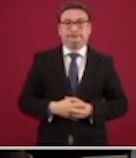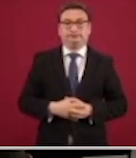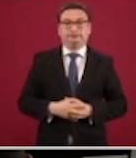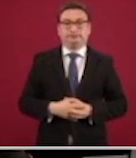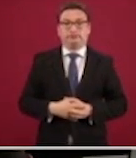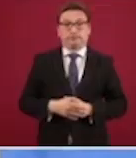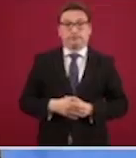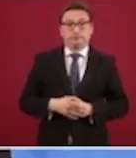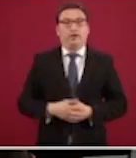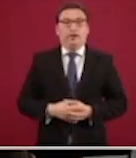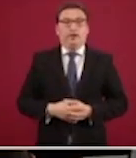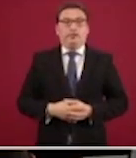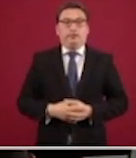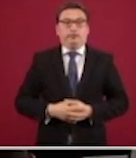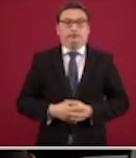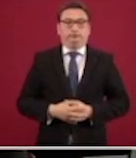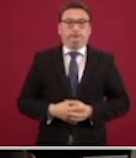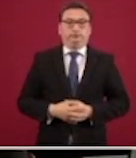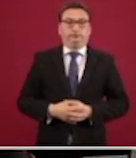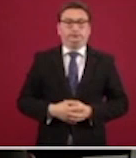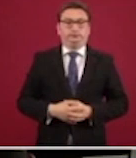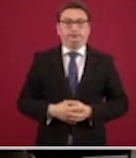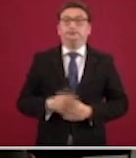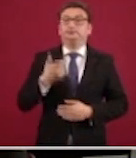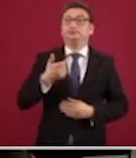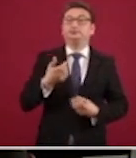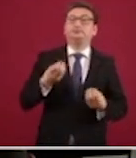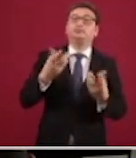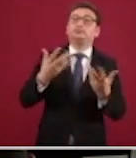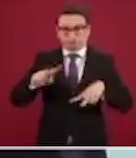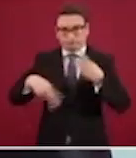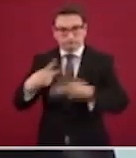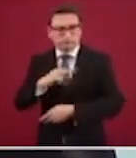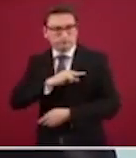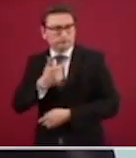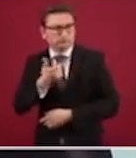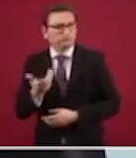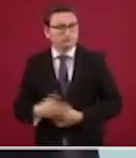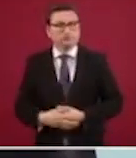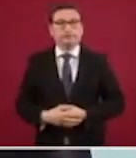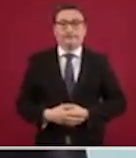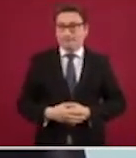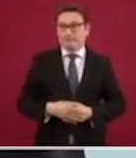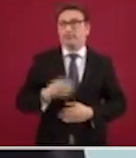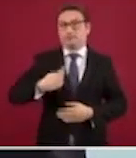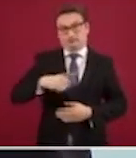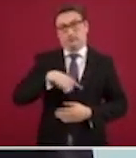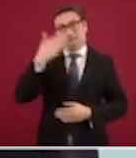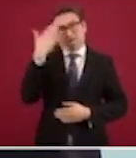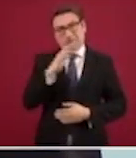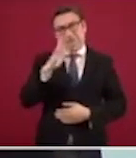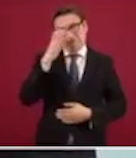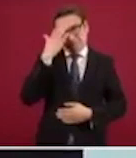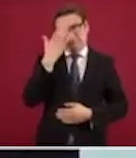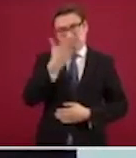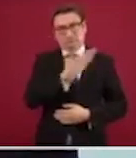que se van a quedar sin atención. La distribución de costos. ¿Cuánto va a costar esto? Bueno, aquí debemos reconocer, como ya lo dijo el señor